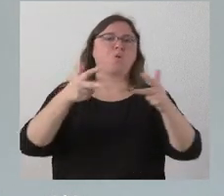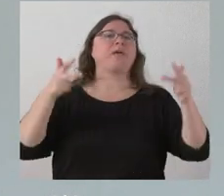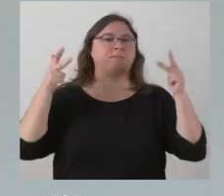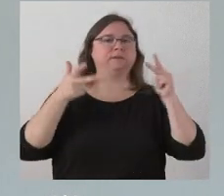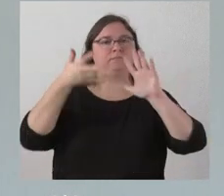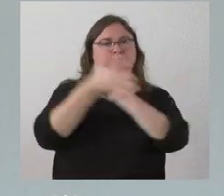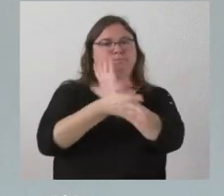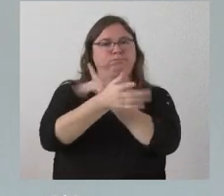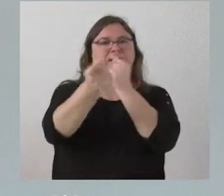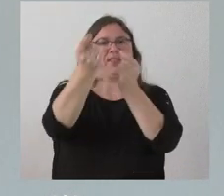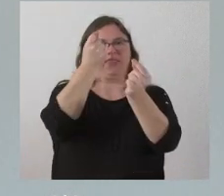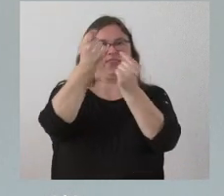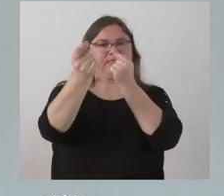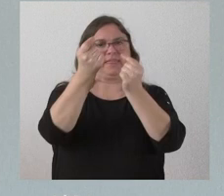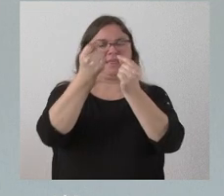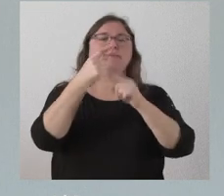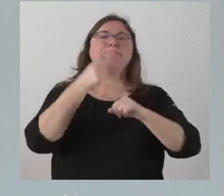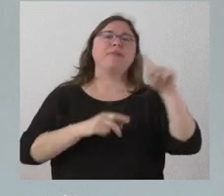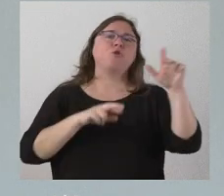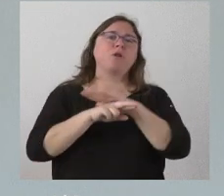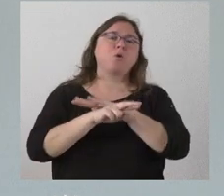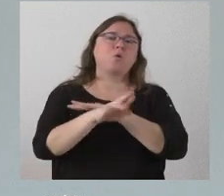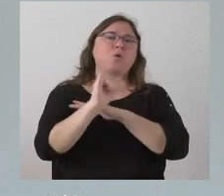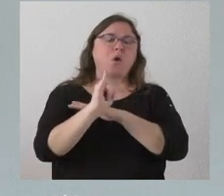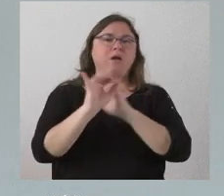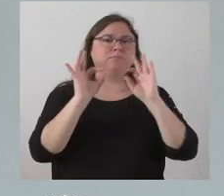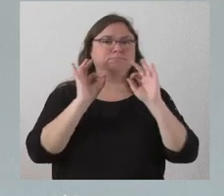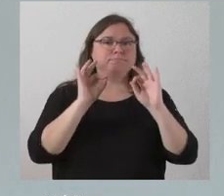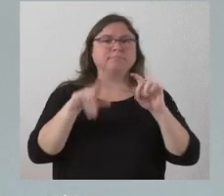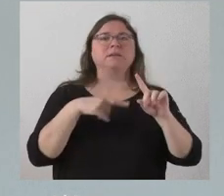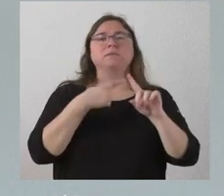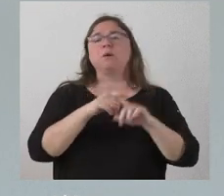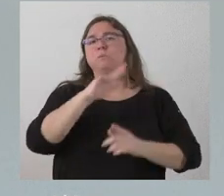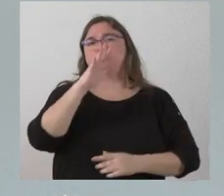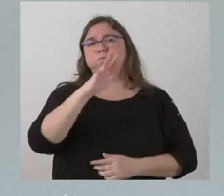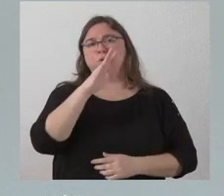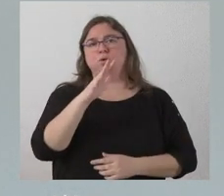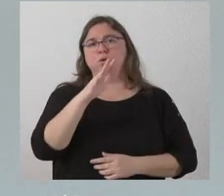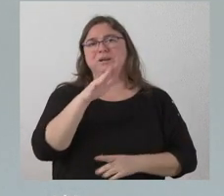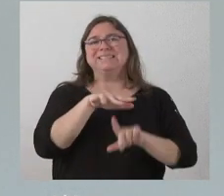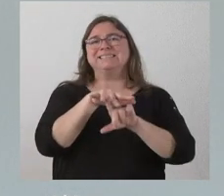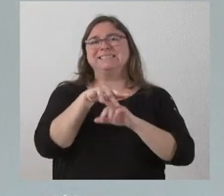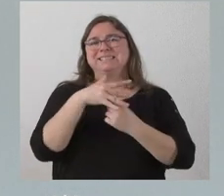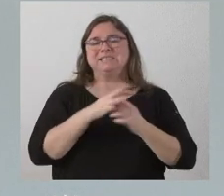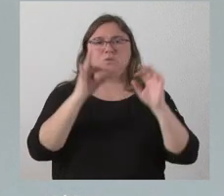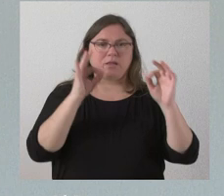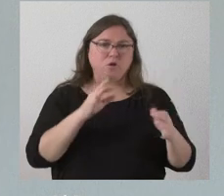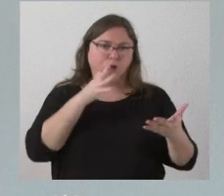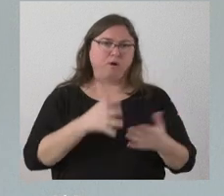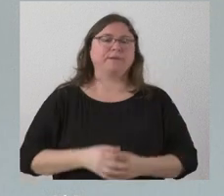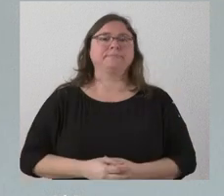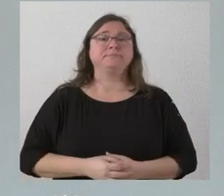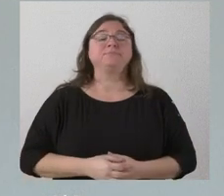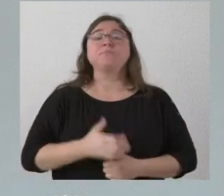explicación detallada de los medios disponibles en este momento y con motivo también de la situación que estamos atravesando.